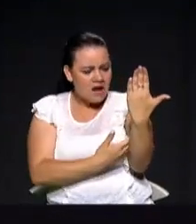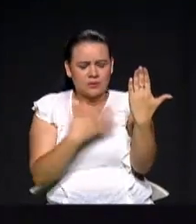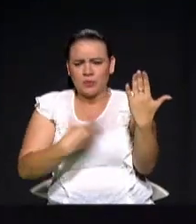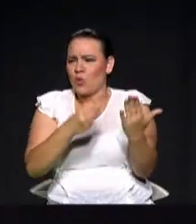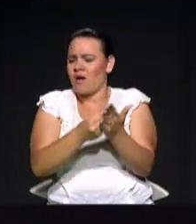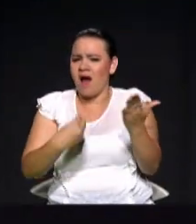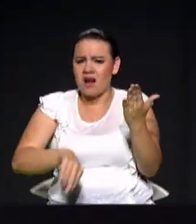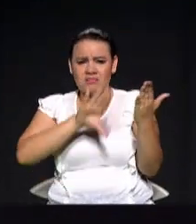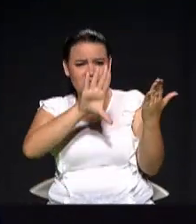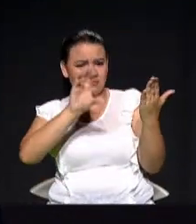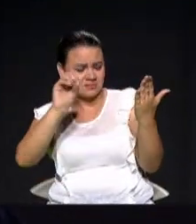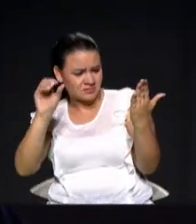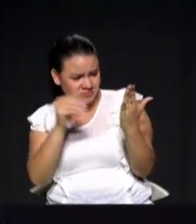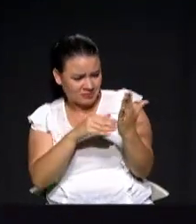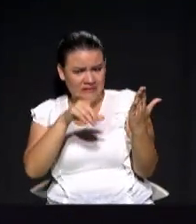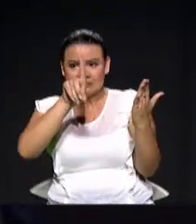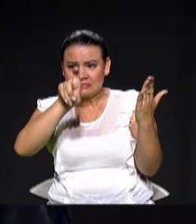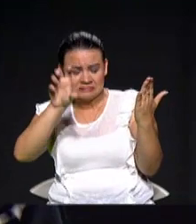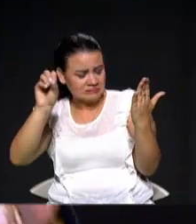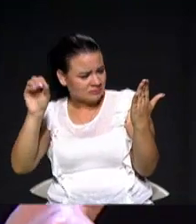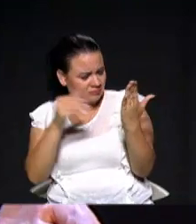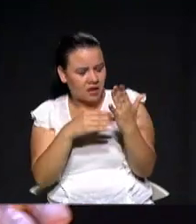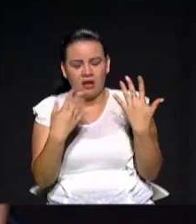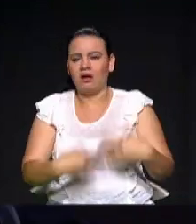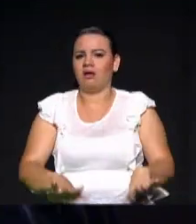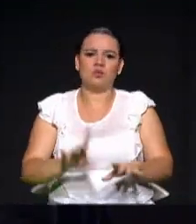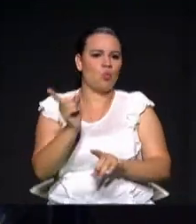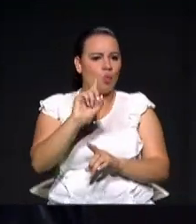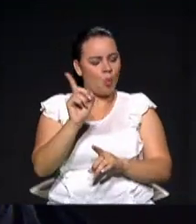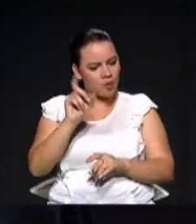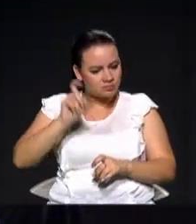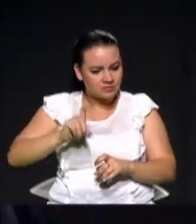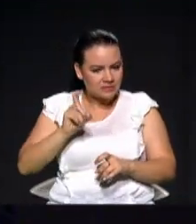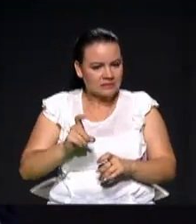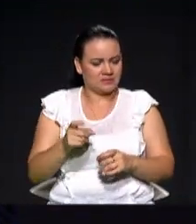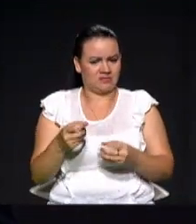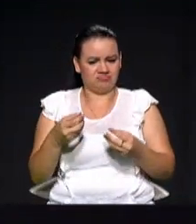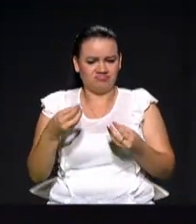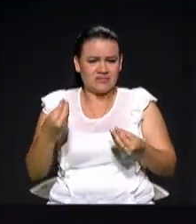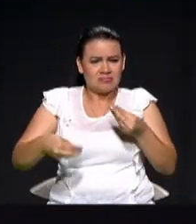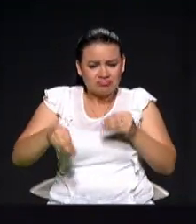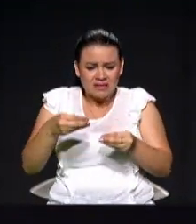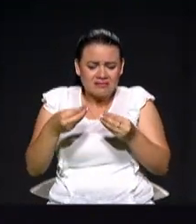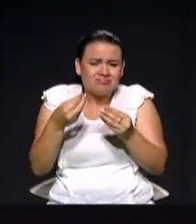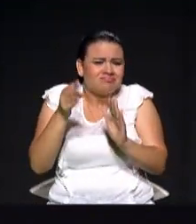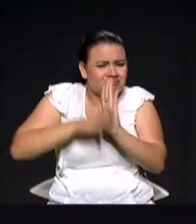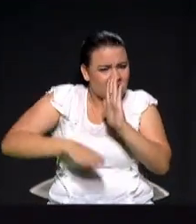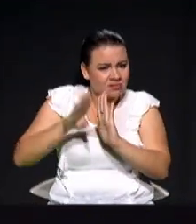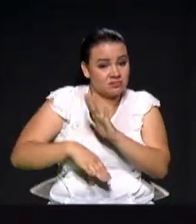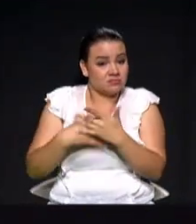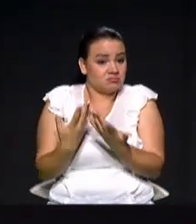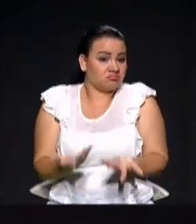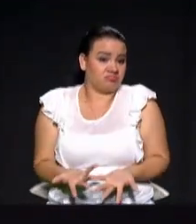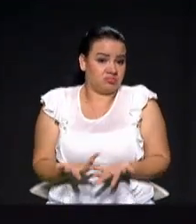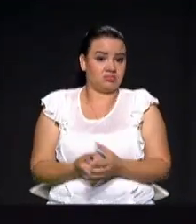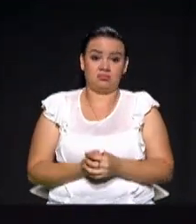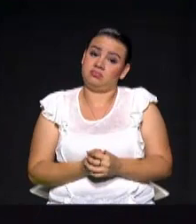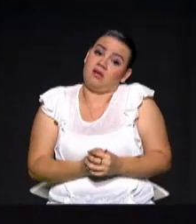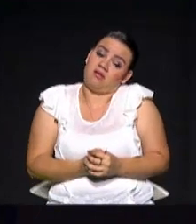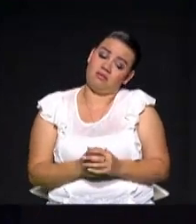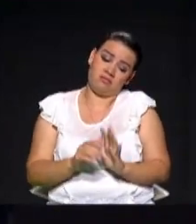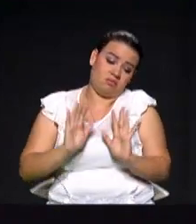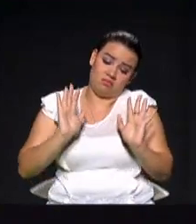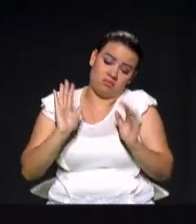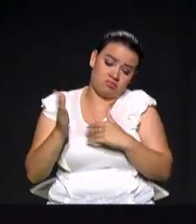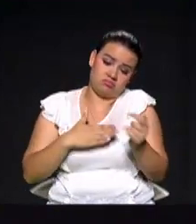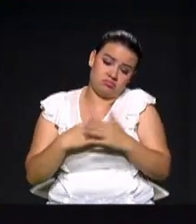alivianarles esa dificultad de nuestros ciudadanos. Debemos de pensar así, y eso es posible. Pero claro, como es que toda la plata que nosotros pagamos